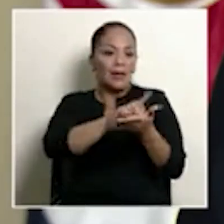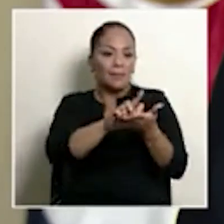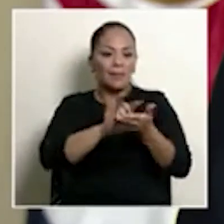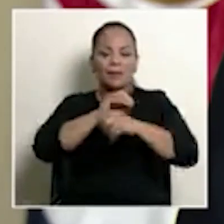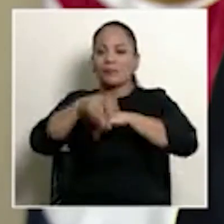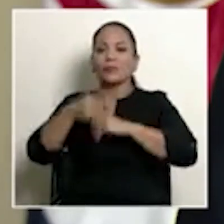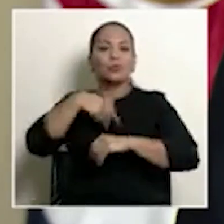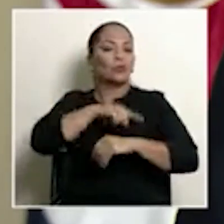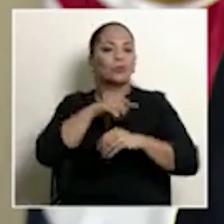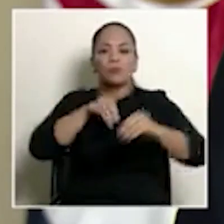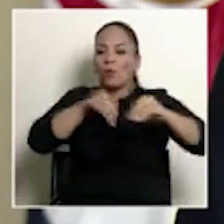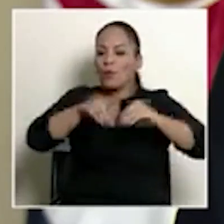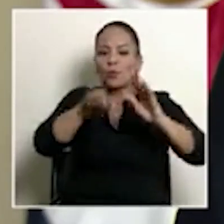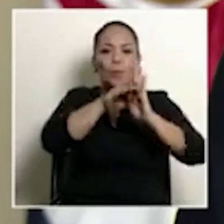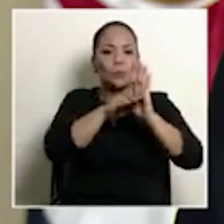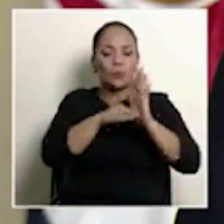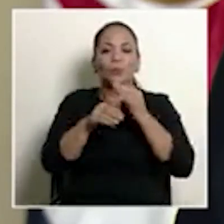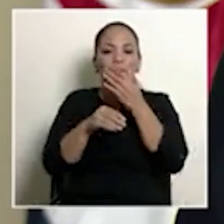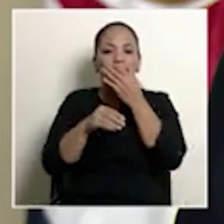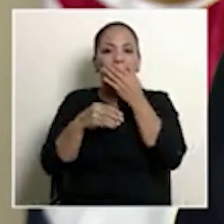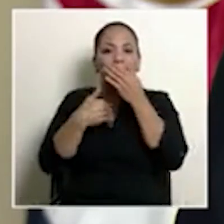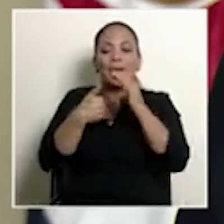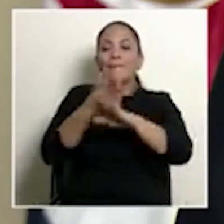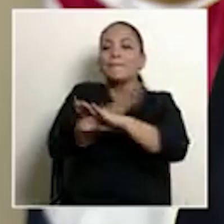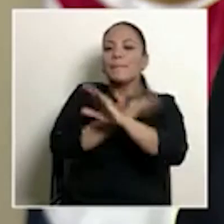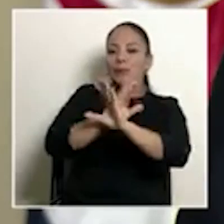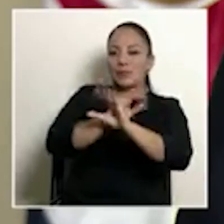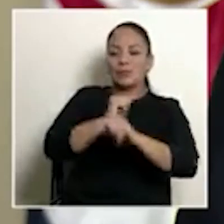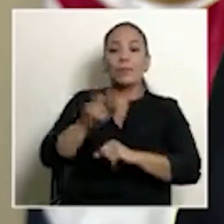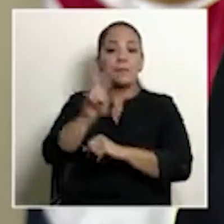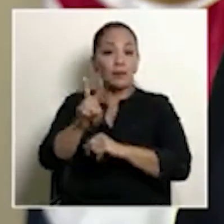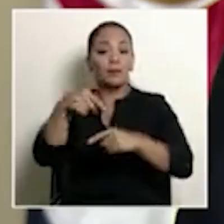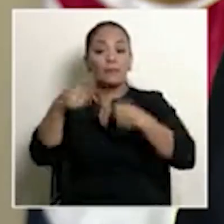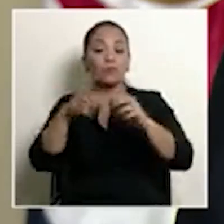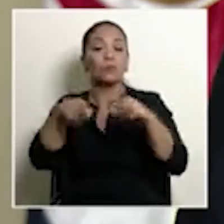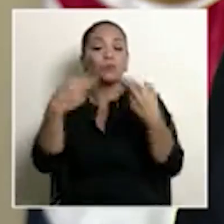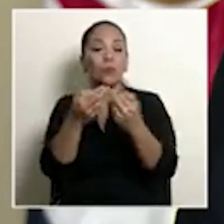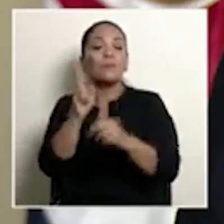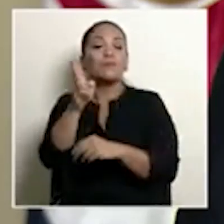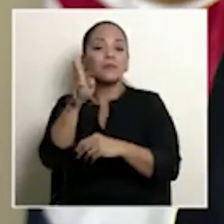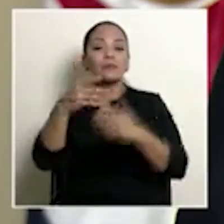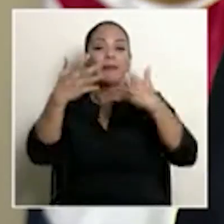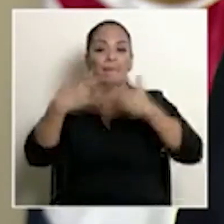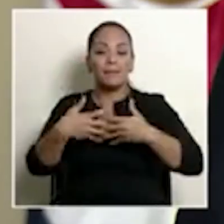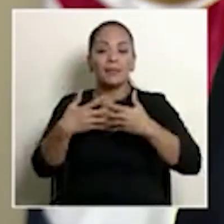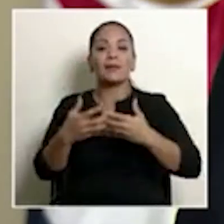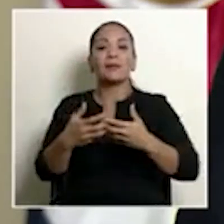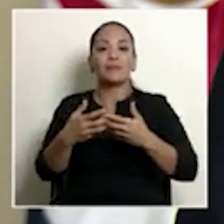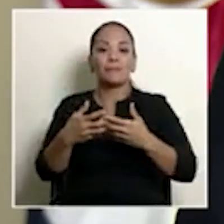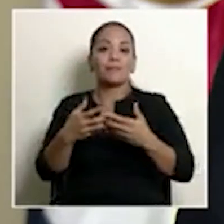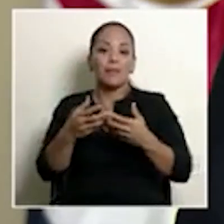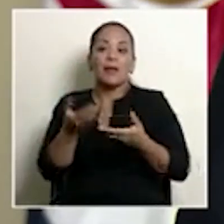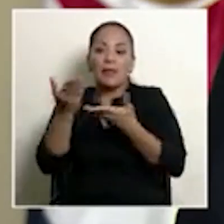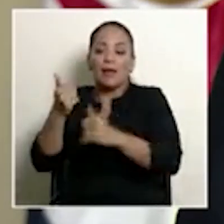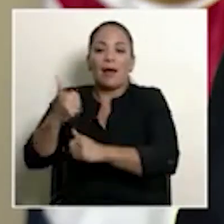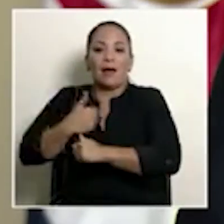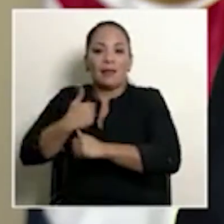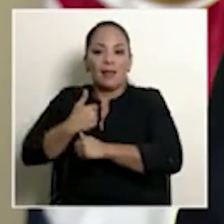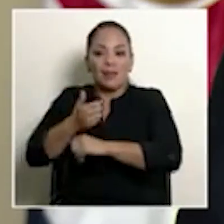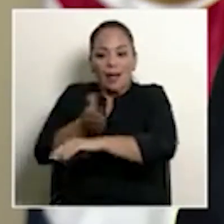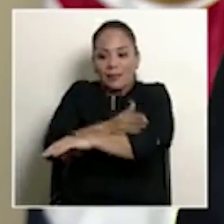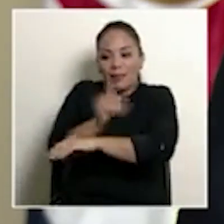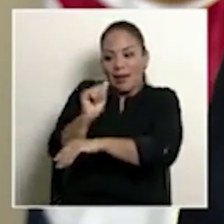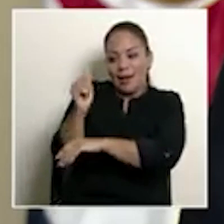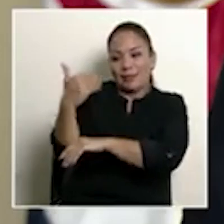protocolos para tener algún nivel de prevención, el viernes tenemos una reunión con la misma empresa que le ofrece a Canadá el sistema de alerta temprana de